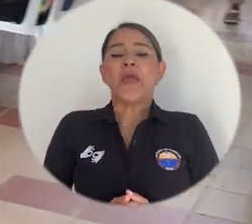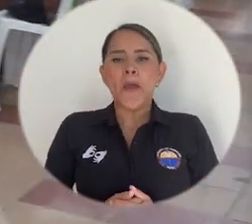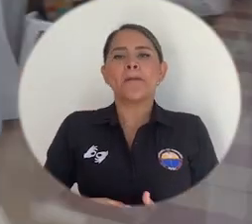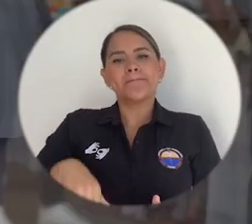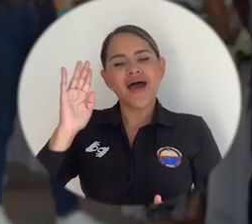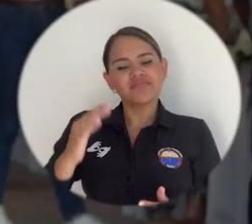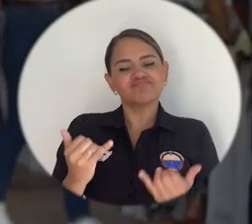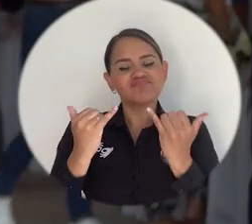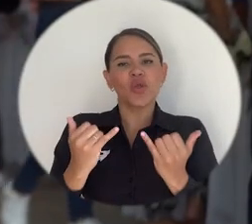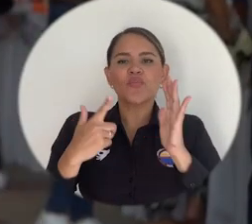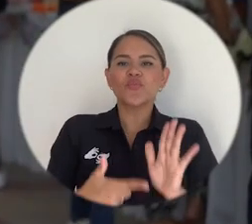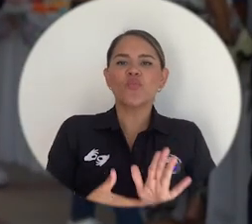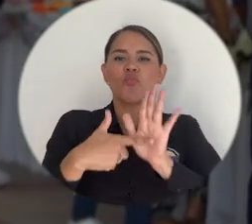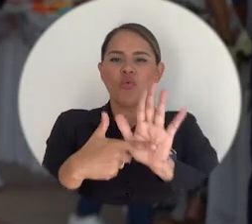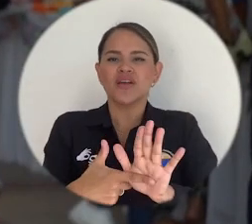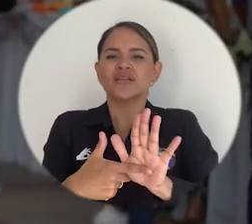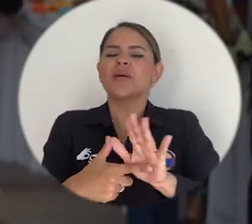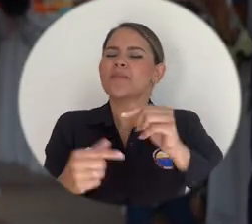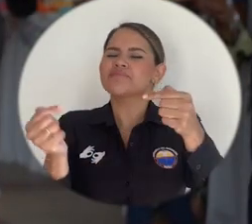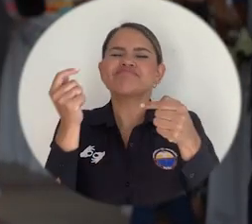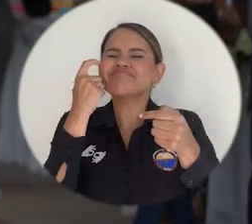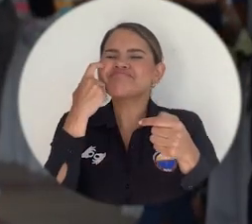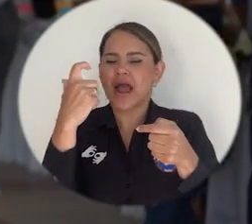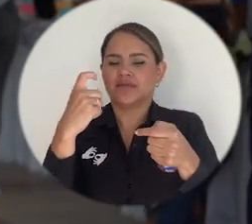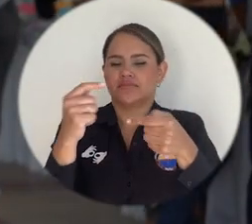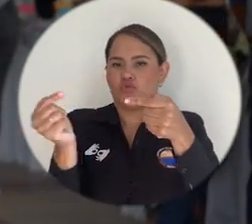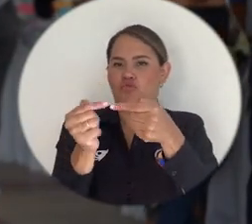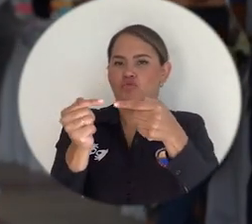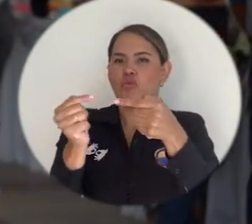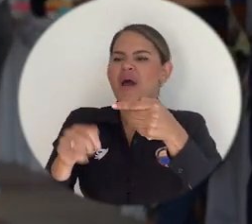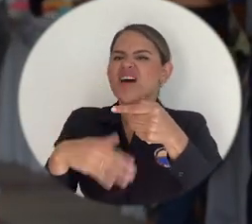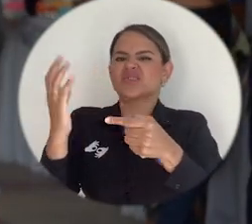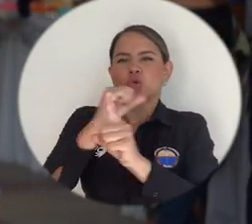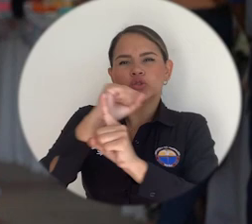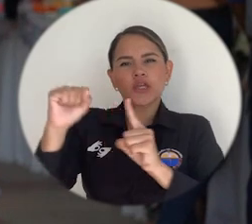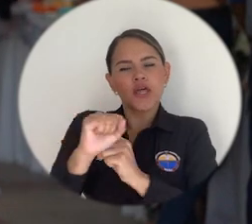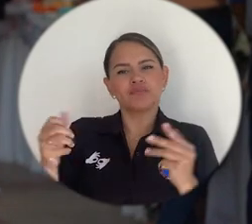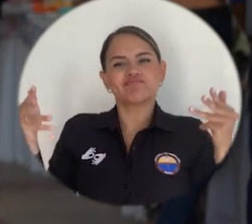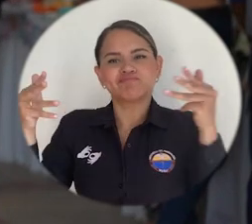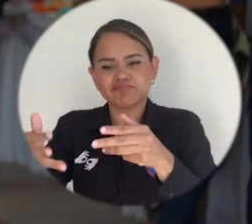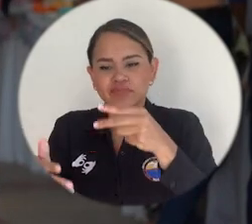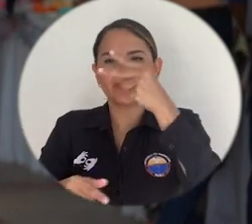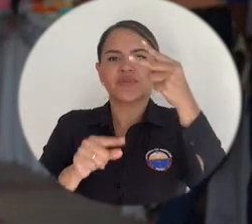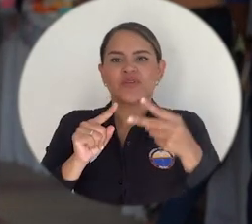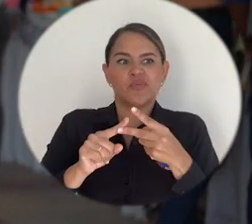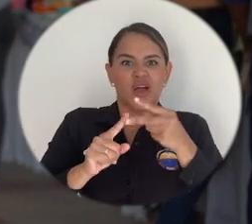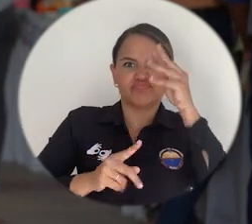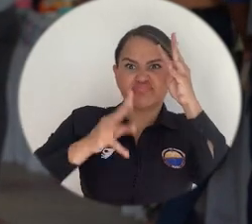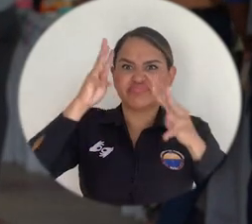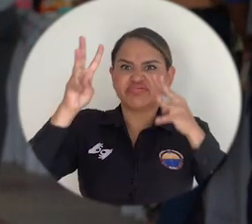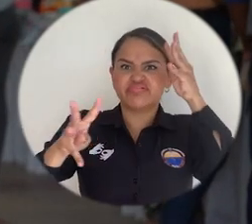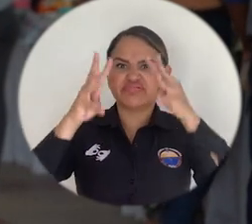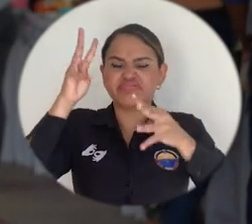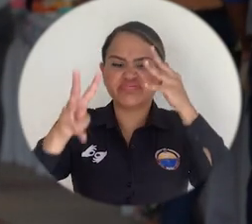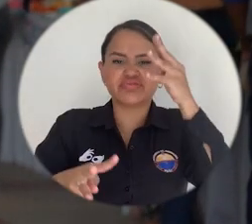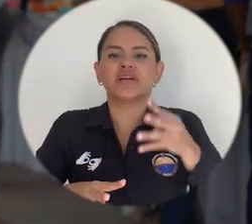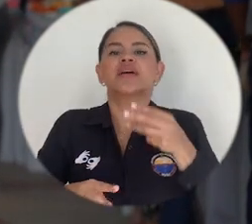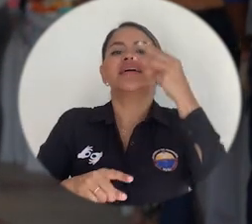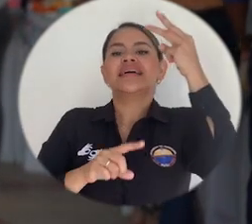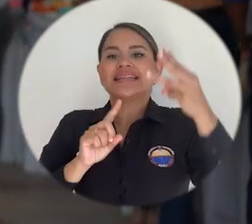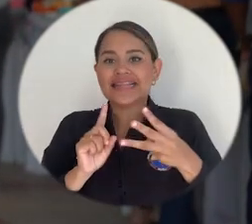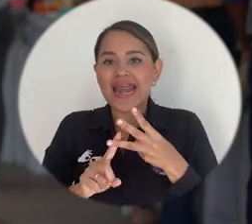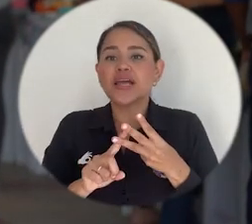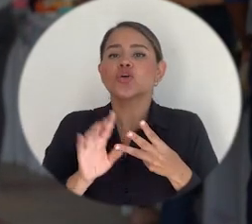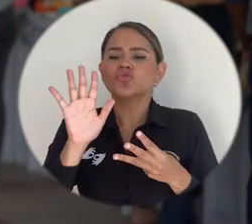apoyar se destacan, uno por su aporte social, dos por su creatividad y porque todos los productos que vamos a ver